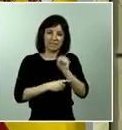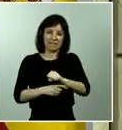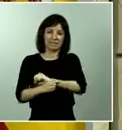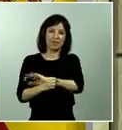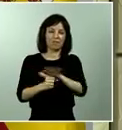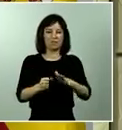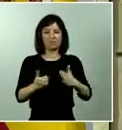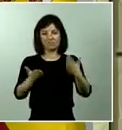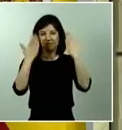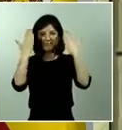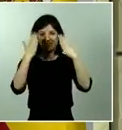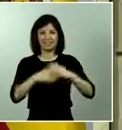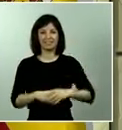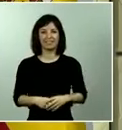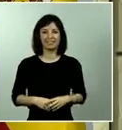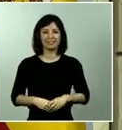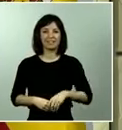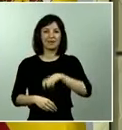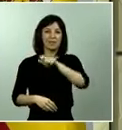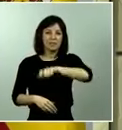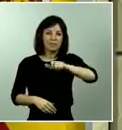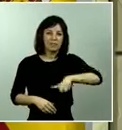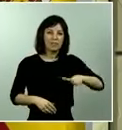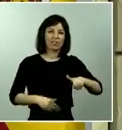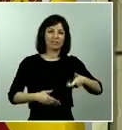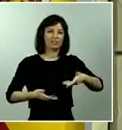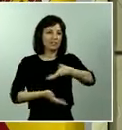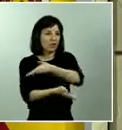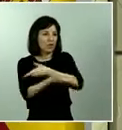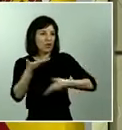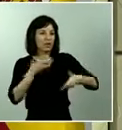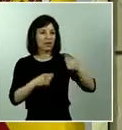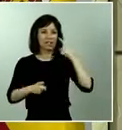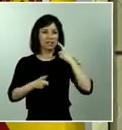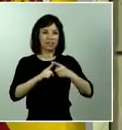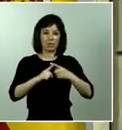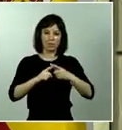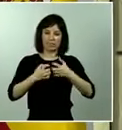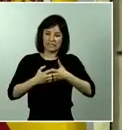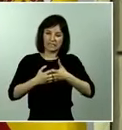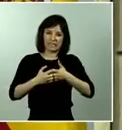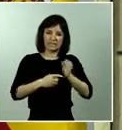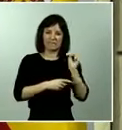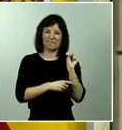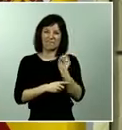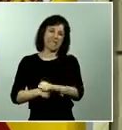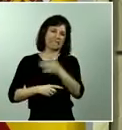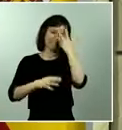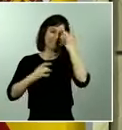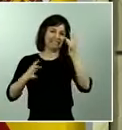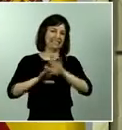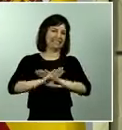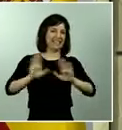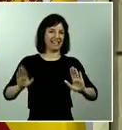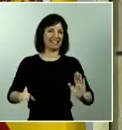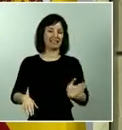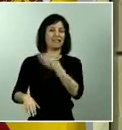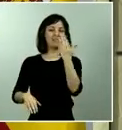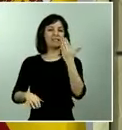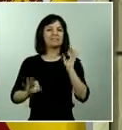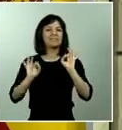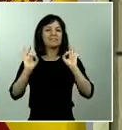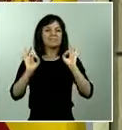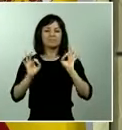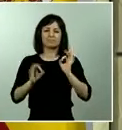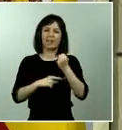a todas aquellas personas que están colaborando para que esta batalla podamos ganarla de una vez y, sobre todo, transmitir todo el apoyo y